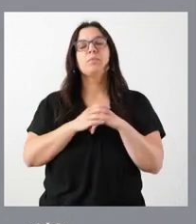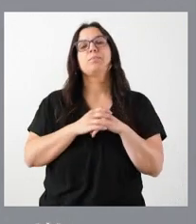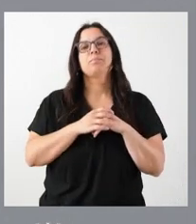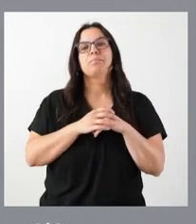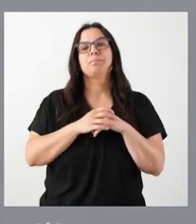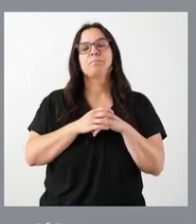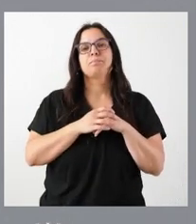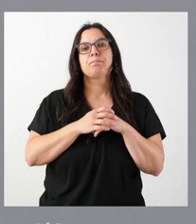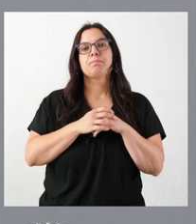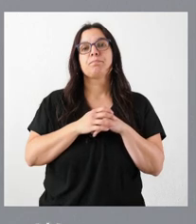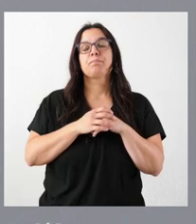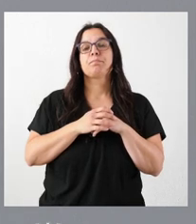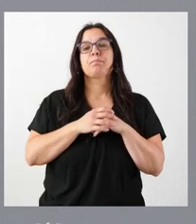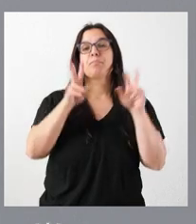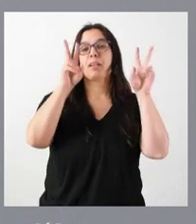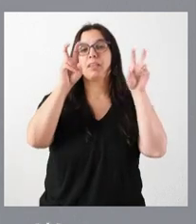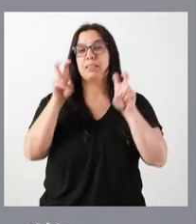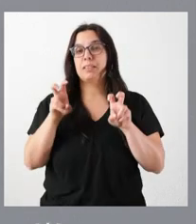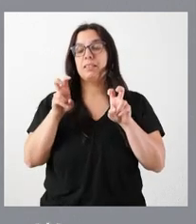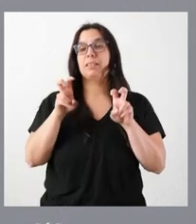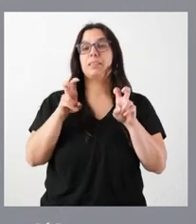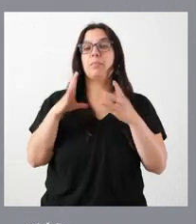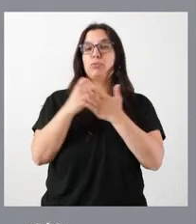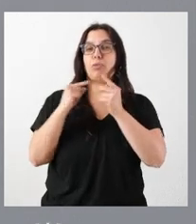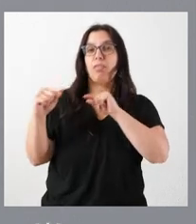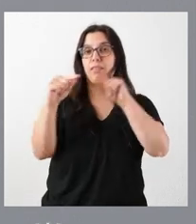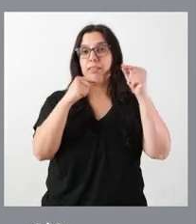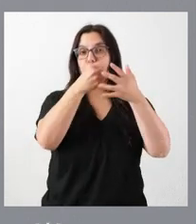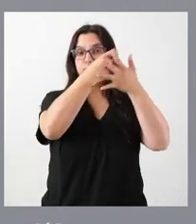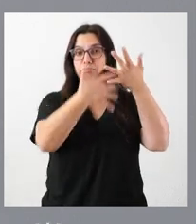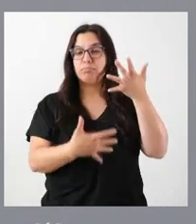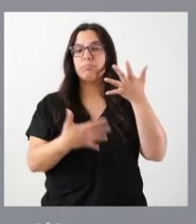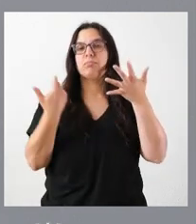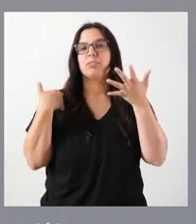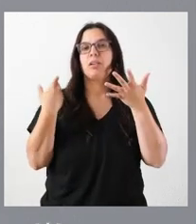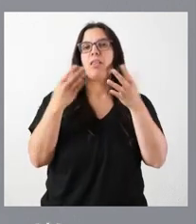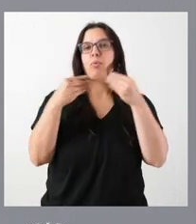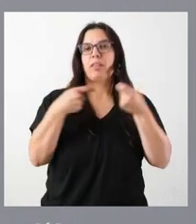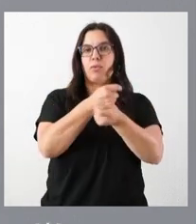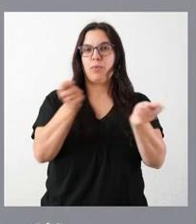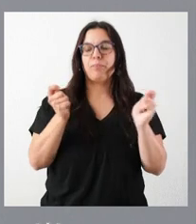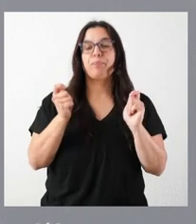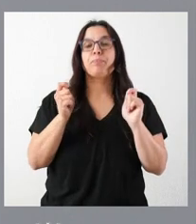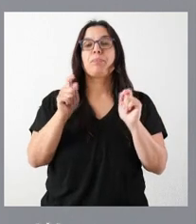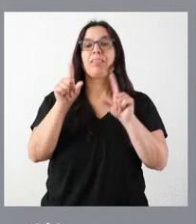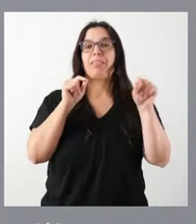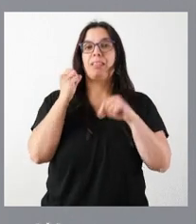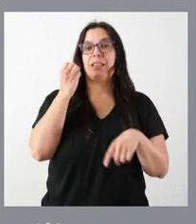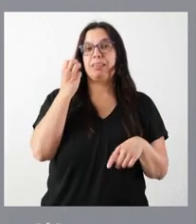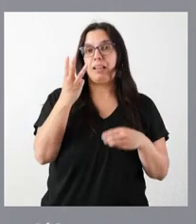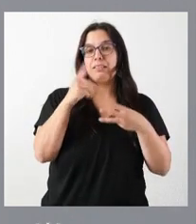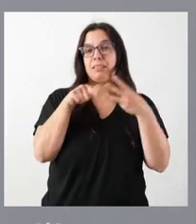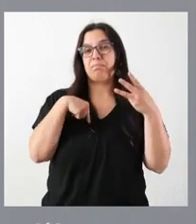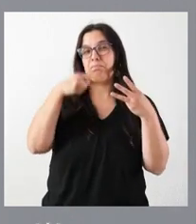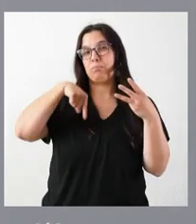relación, como siempre, de los asuntos que han sido objeto de acuerdo. Comenzaré por los tres que